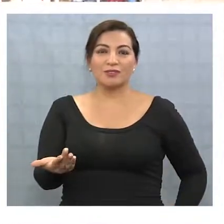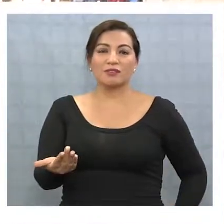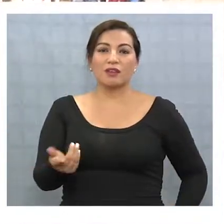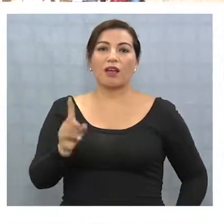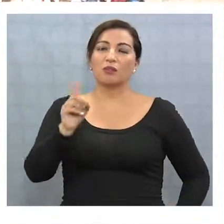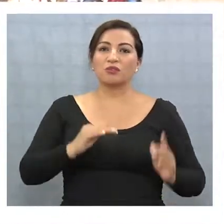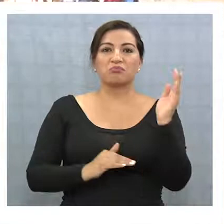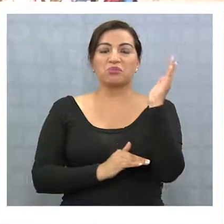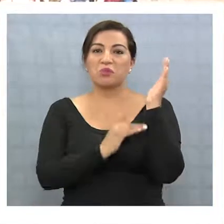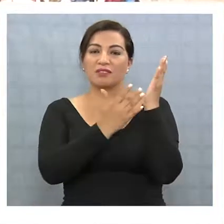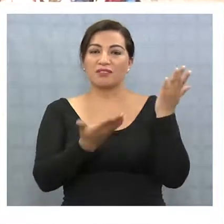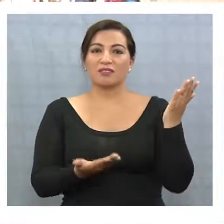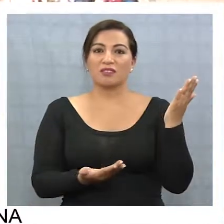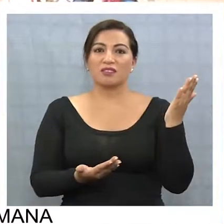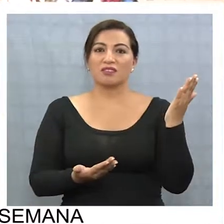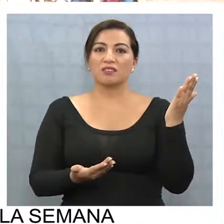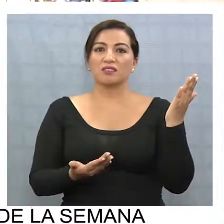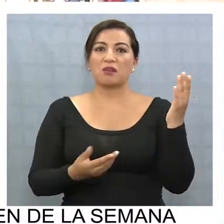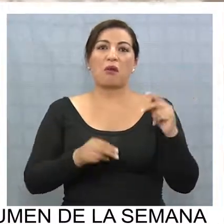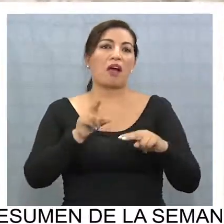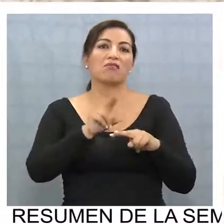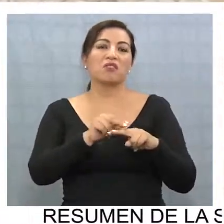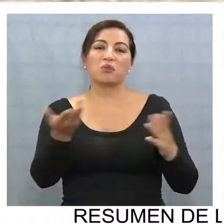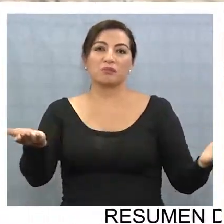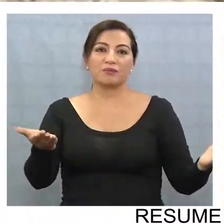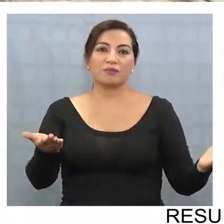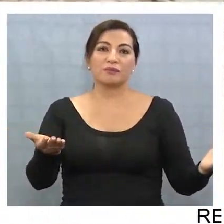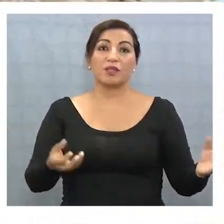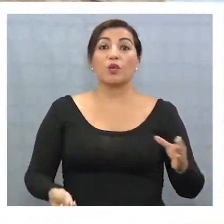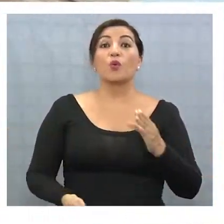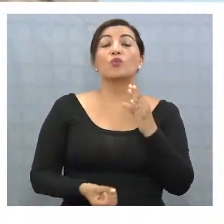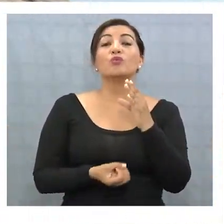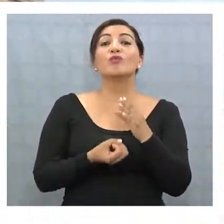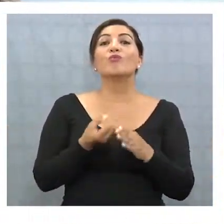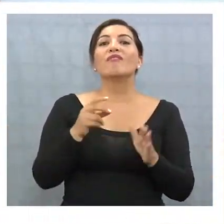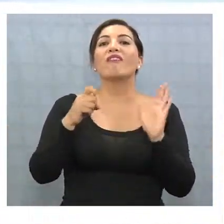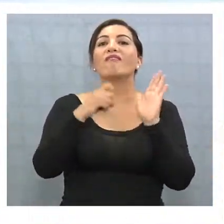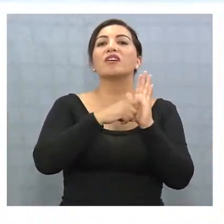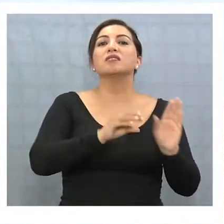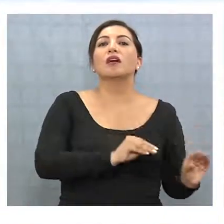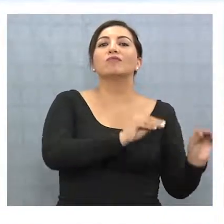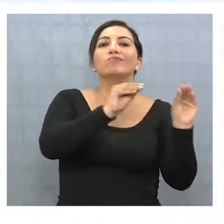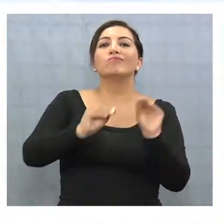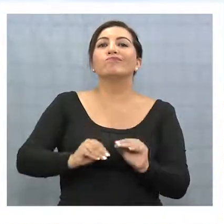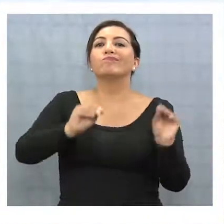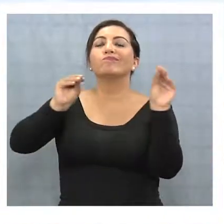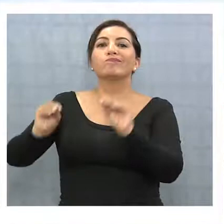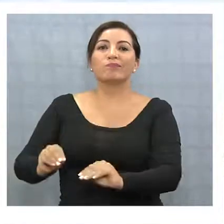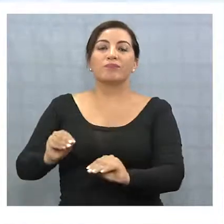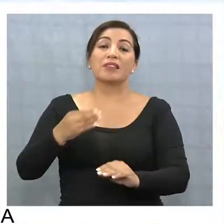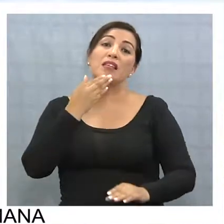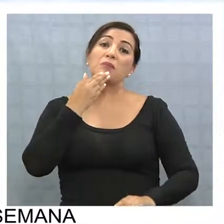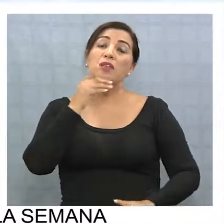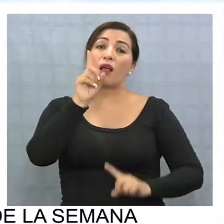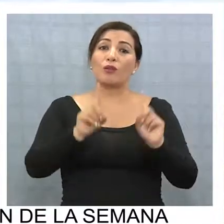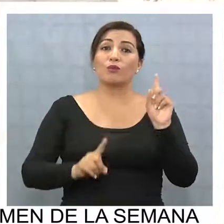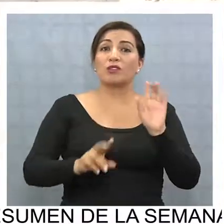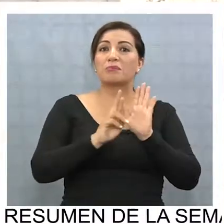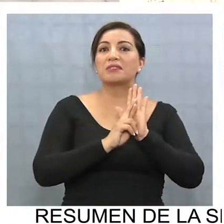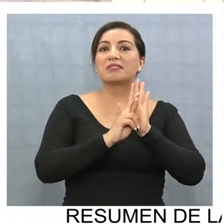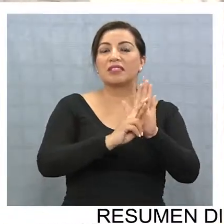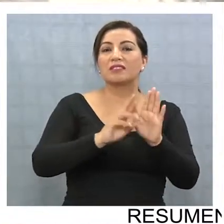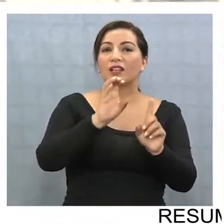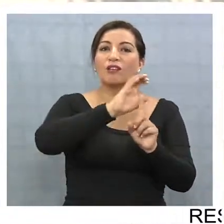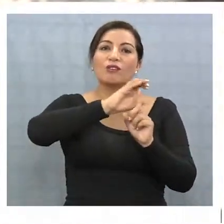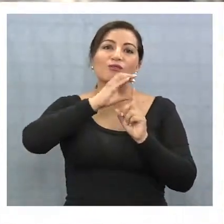edificio probablemente más de estos edificios antiguos. Una nueva postergación que mantiene a especialistas y representantes de la cultura